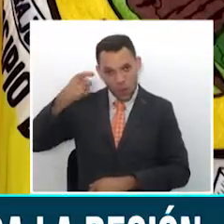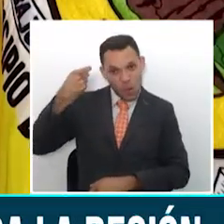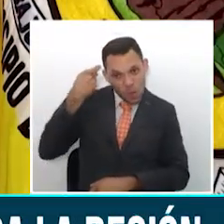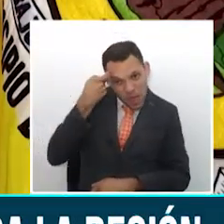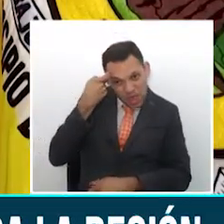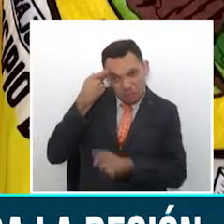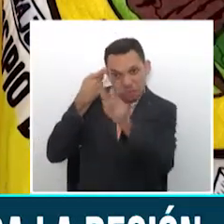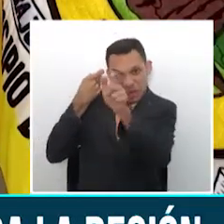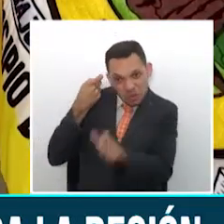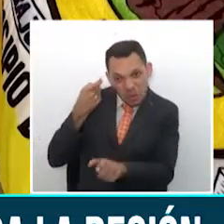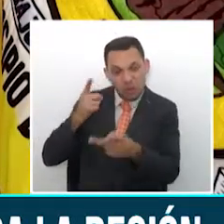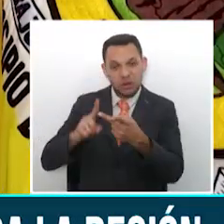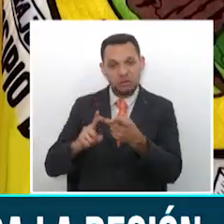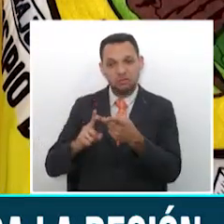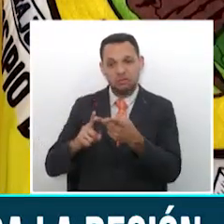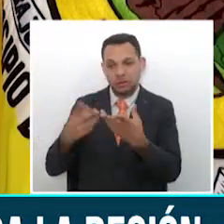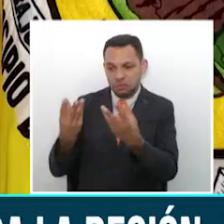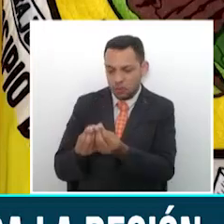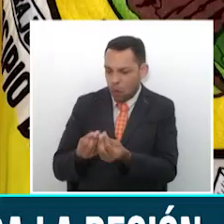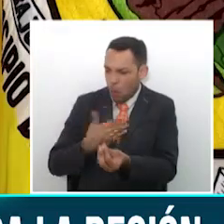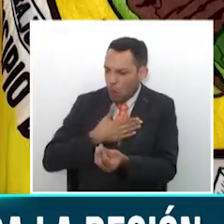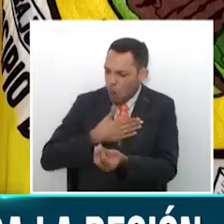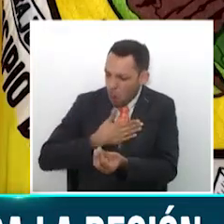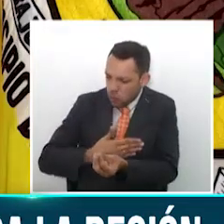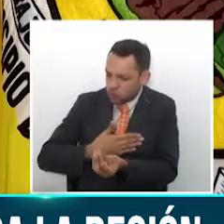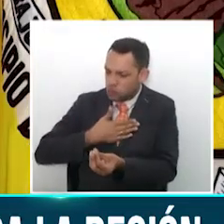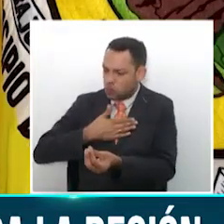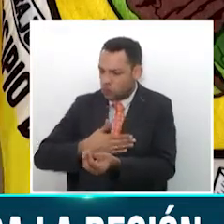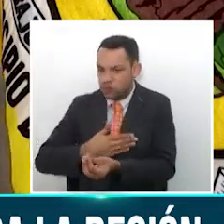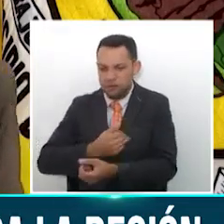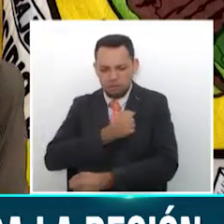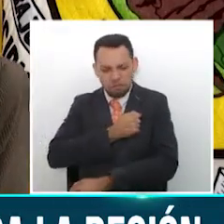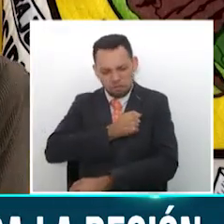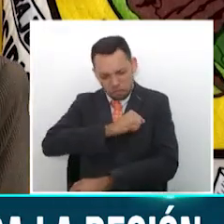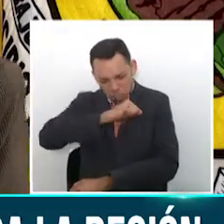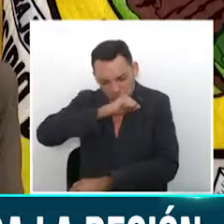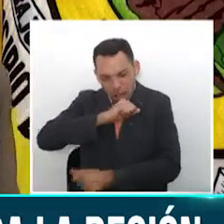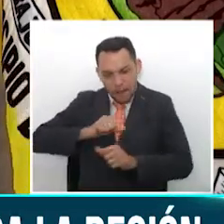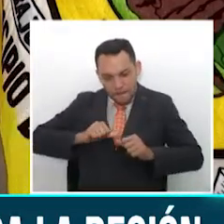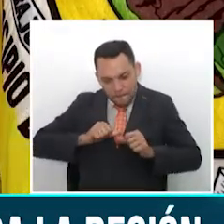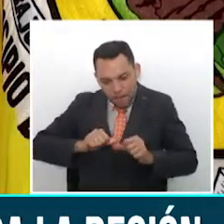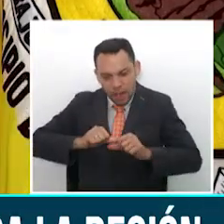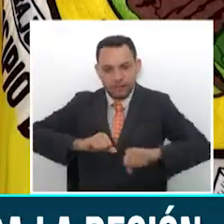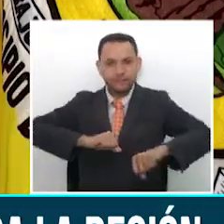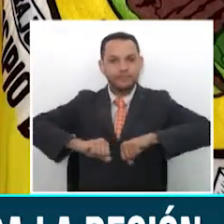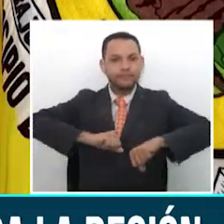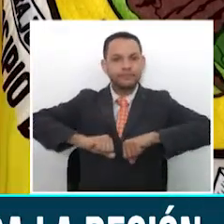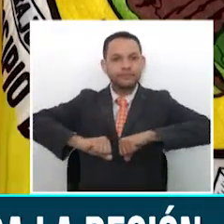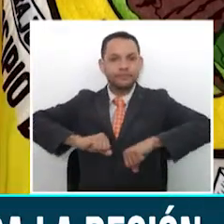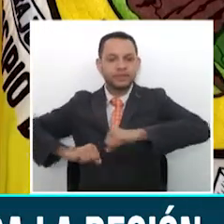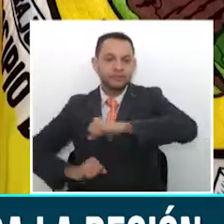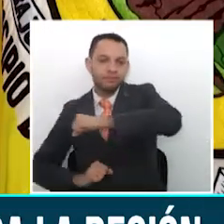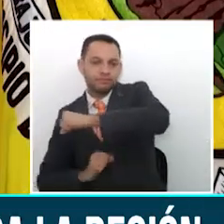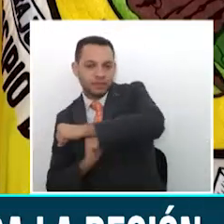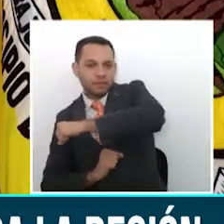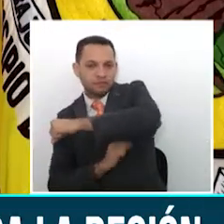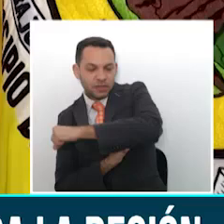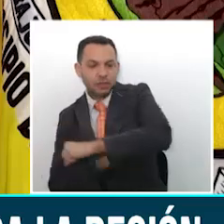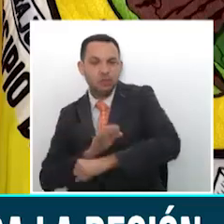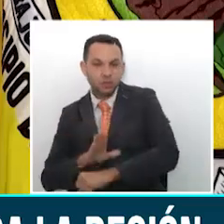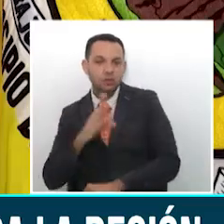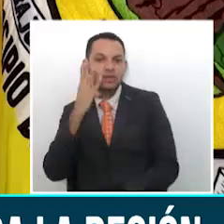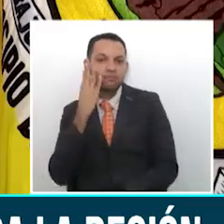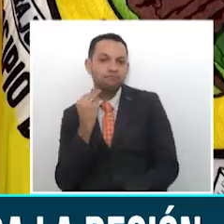y presto con toda la pasión que le coloco a las actividades que ejerzo en mi vida y la experiencia